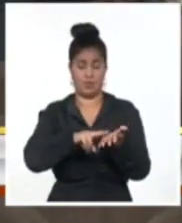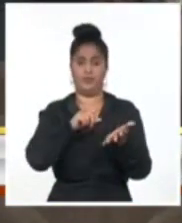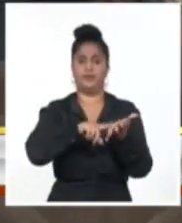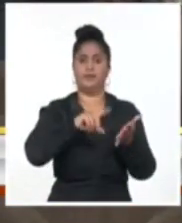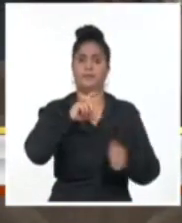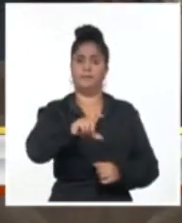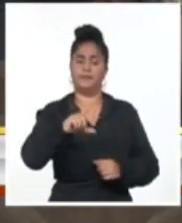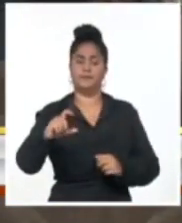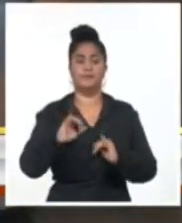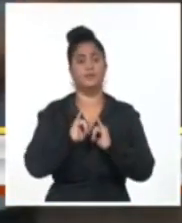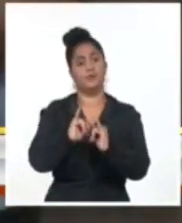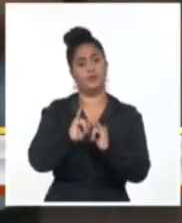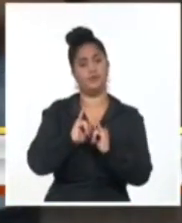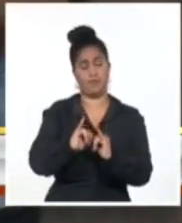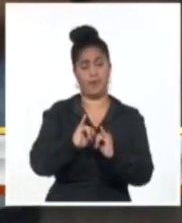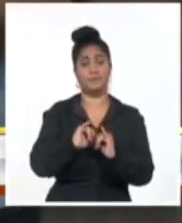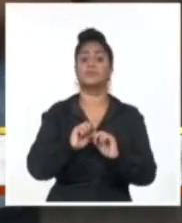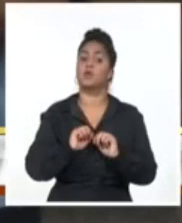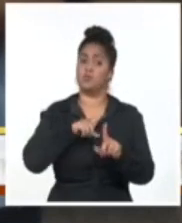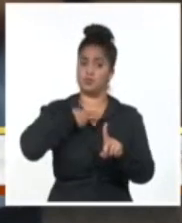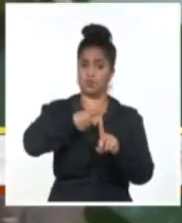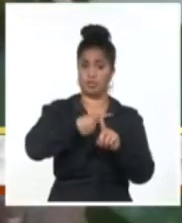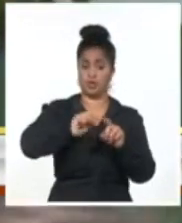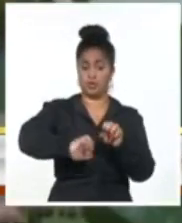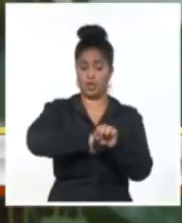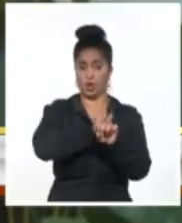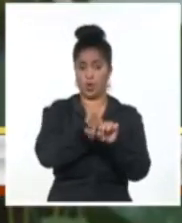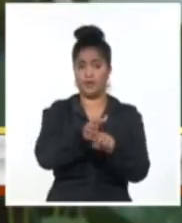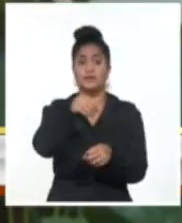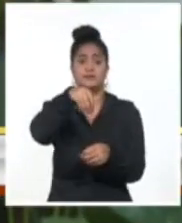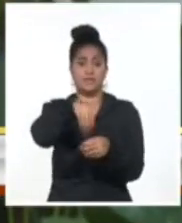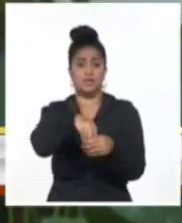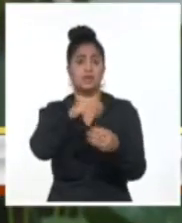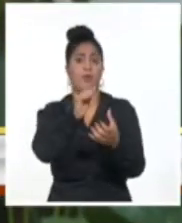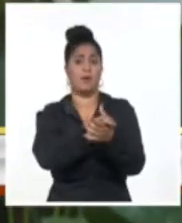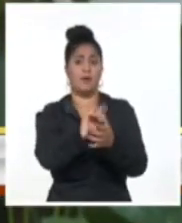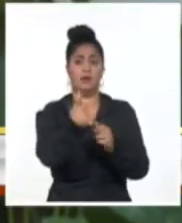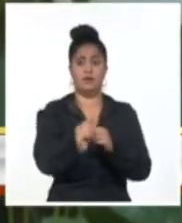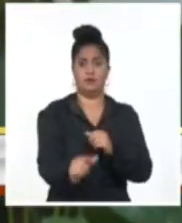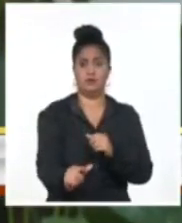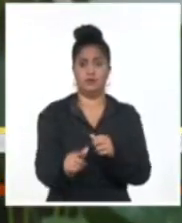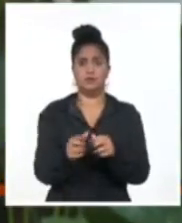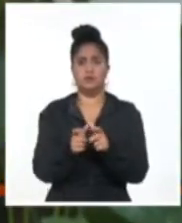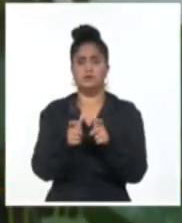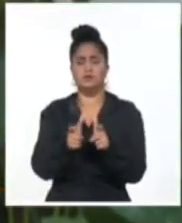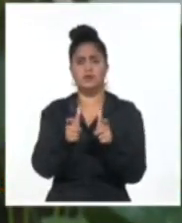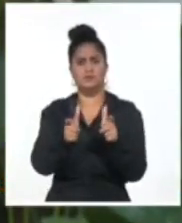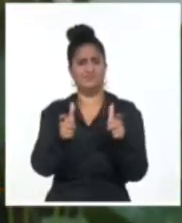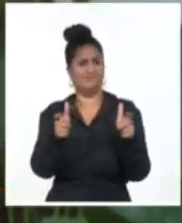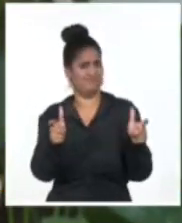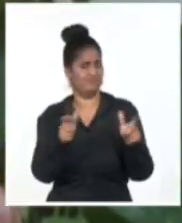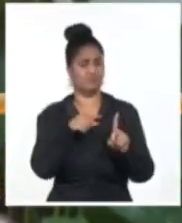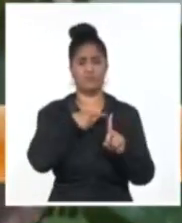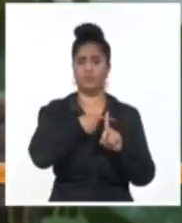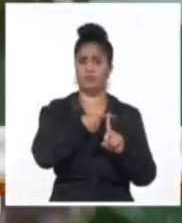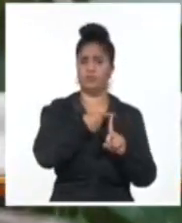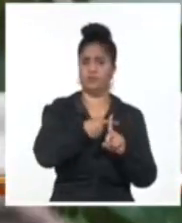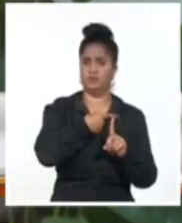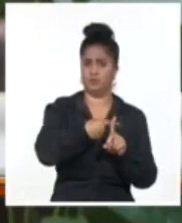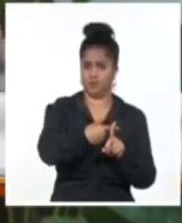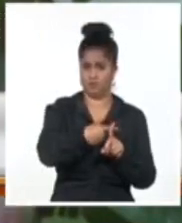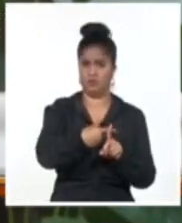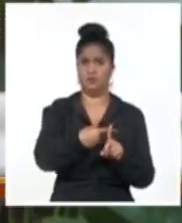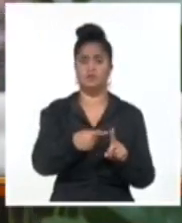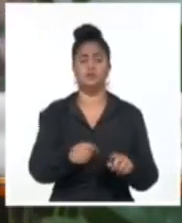medio de un incremento de pacientes con COVID-19 en la provincia. Aquí simplemente es hacer lo que ya tenemos